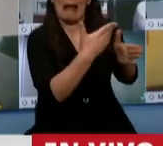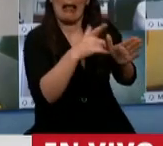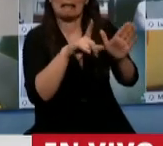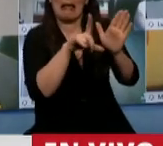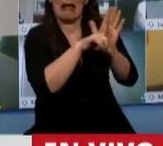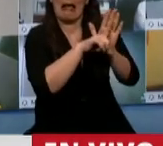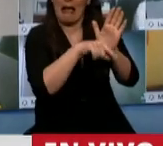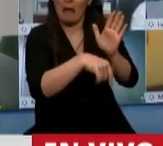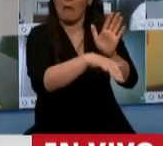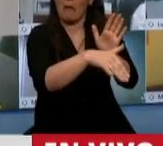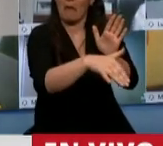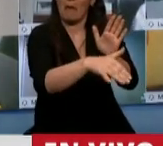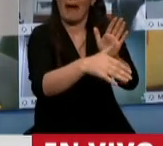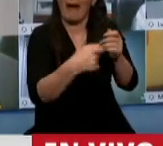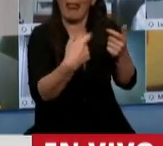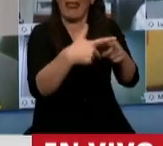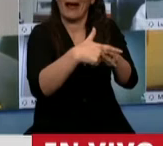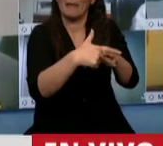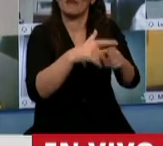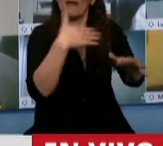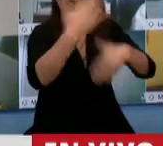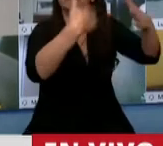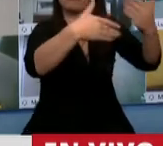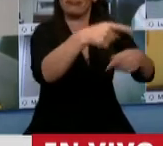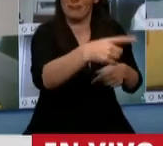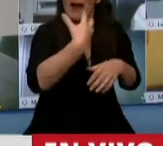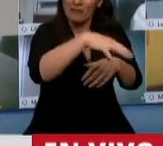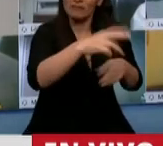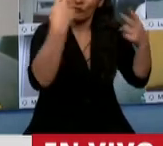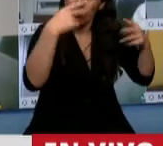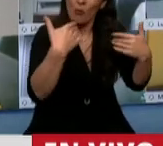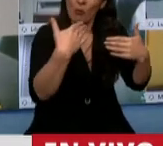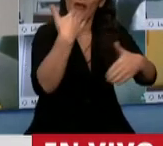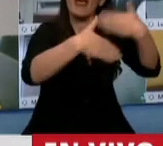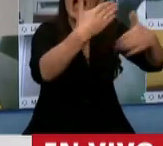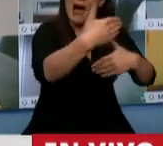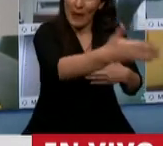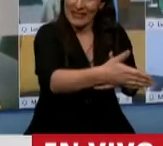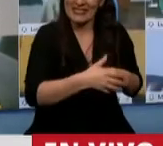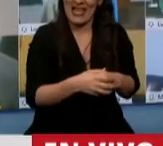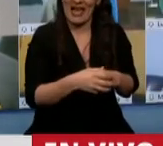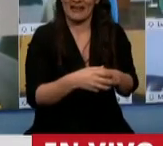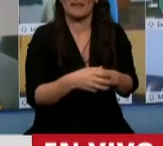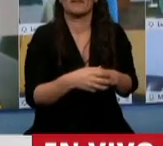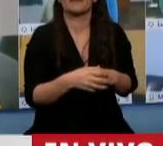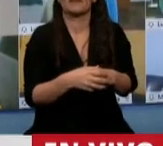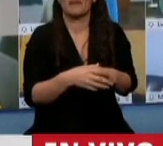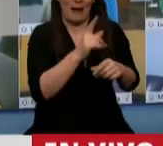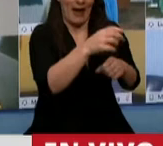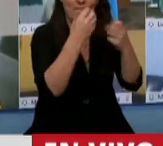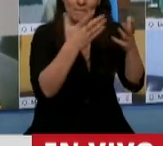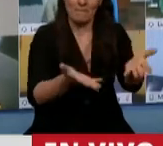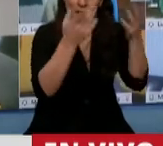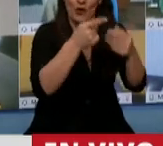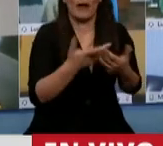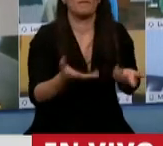las herramientas para mantener en pie al sector y avanzar hacia una progresiva reactivación. Para provincias